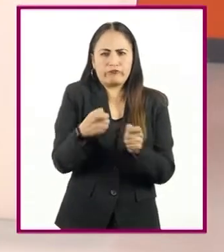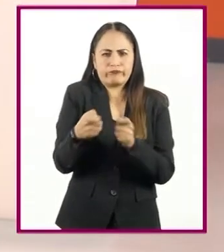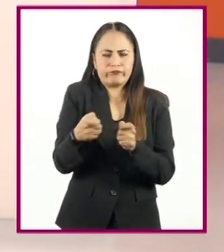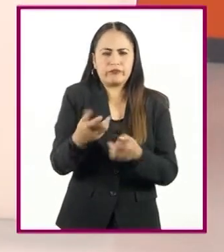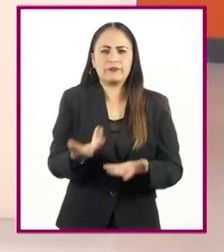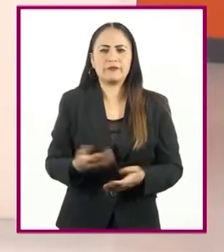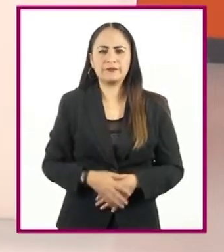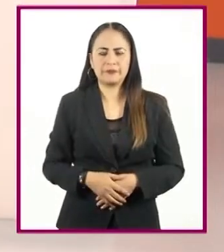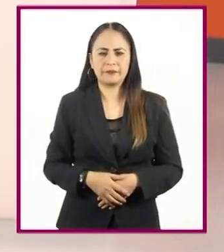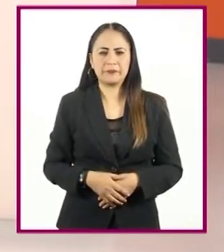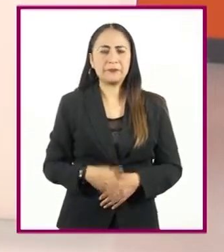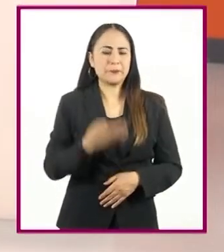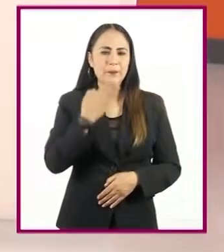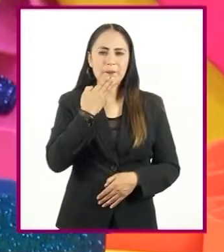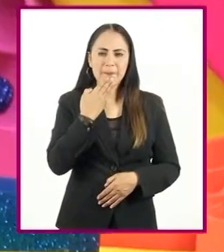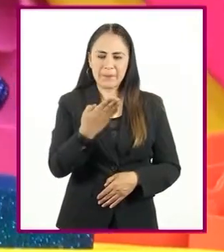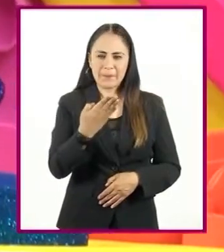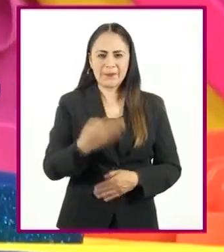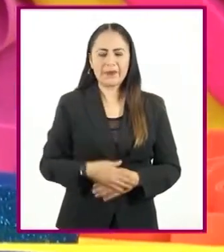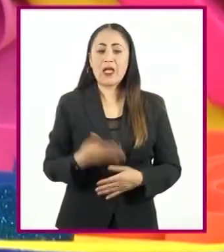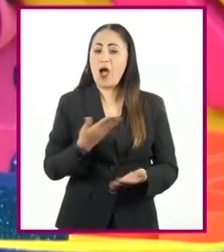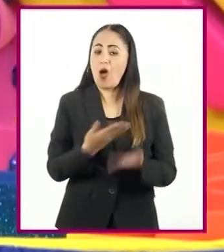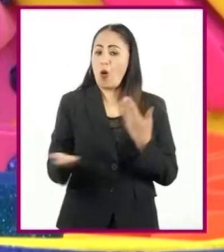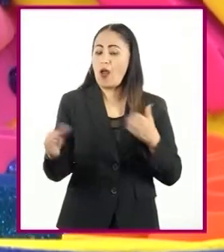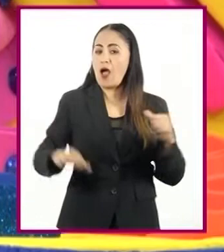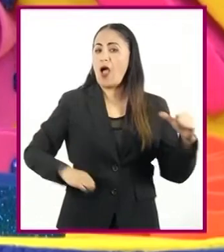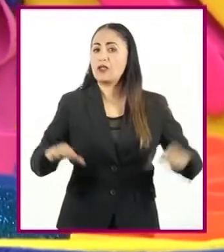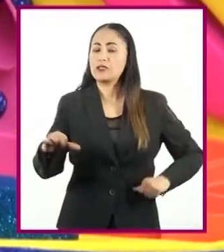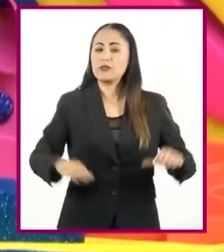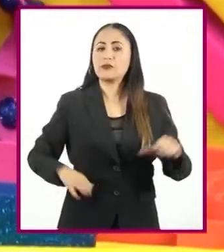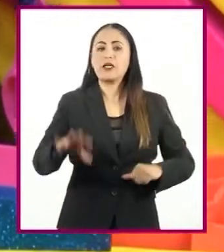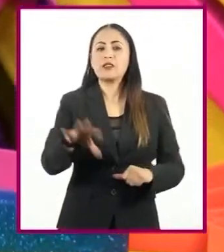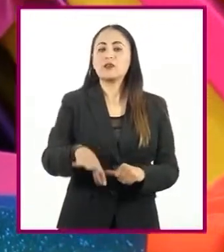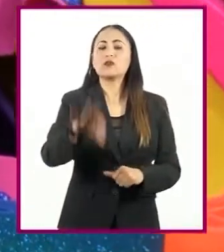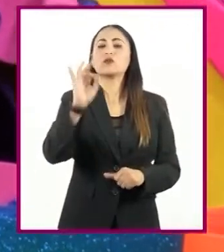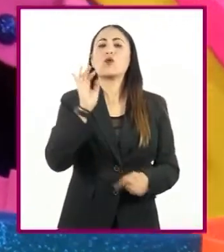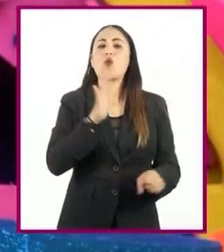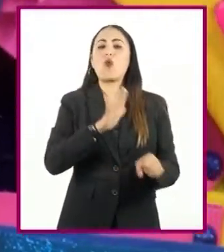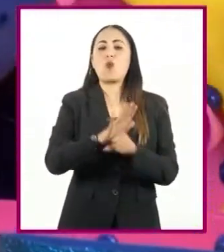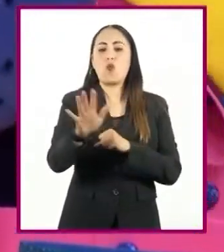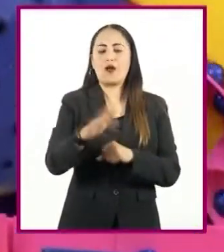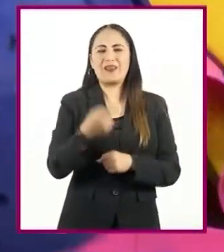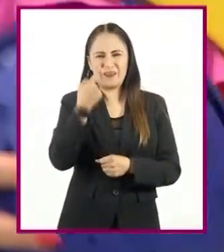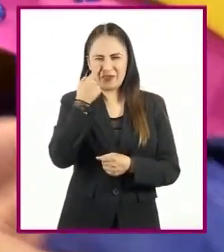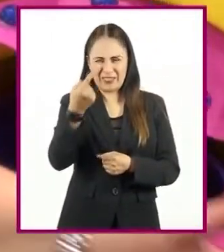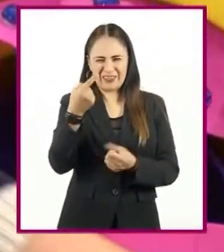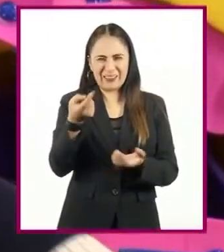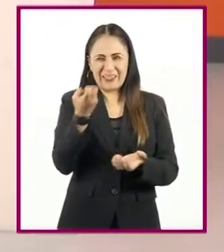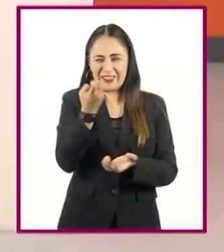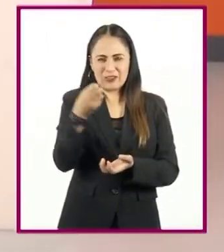Muy bien, ahora, ¿qué actividad seleccionamos? Mostremos que este es el núcleo. B.